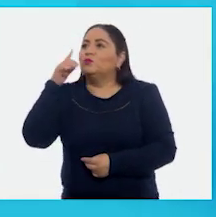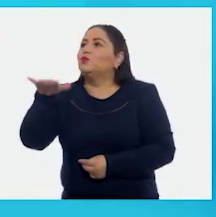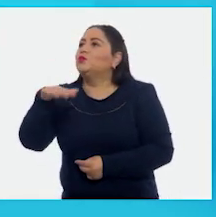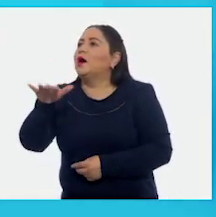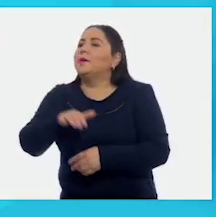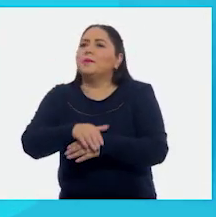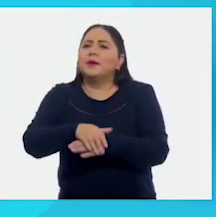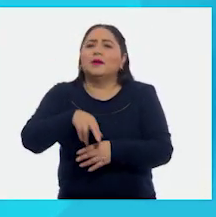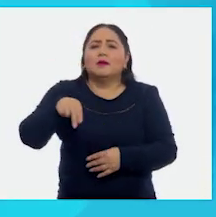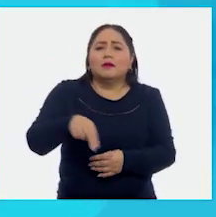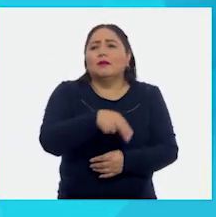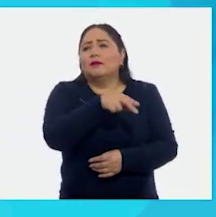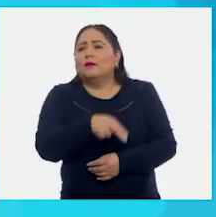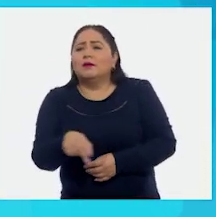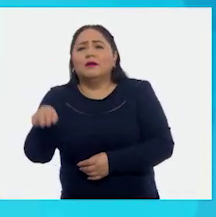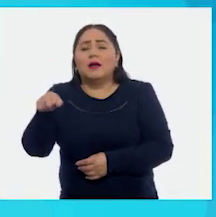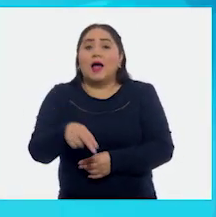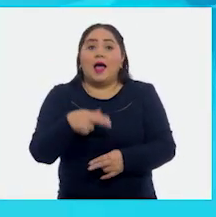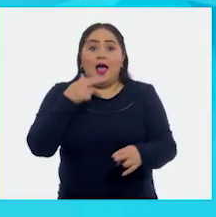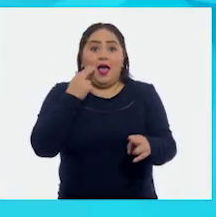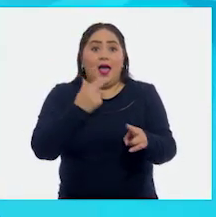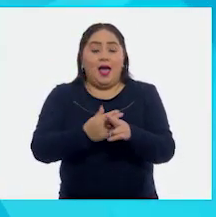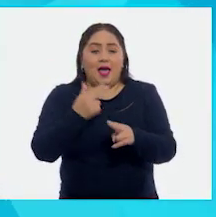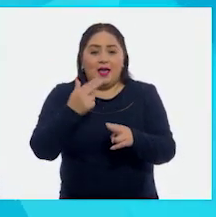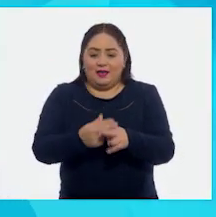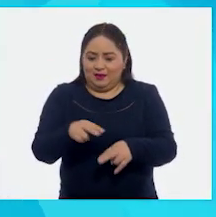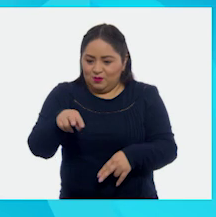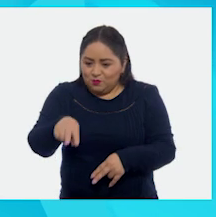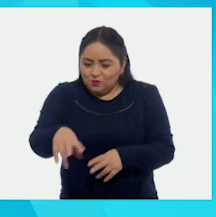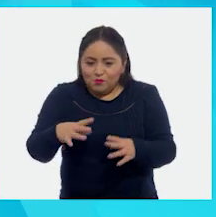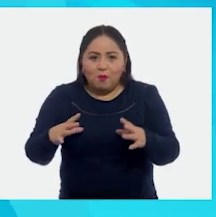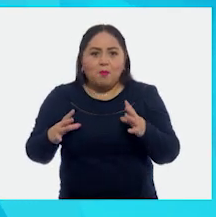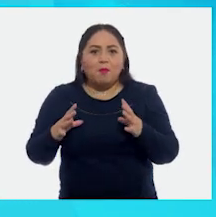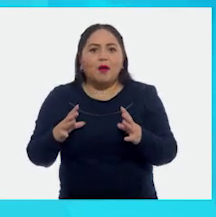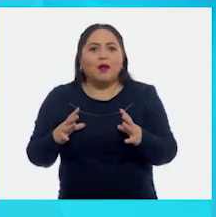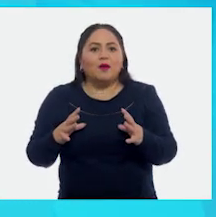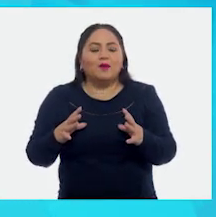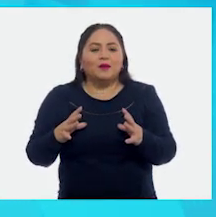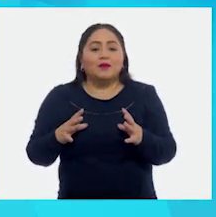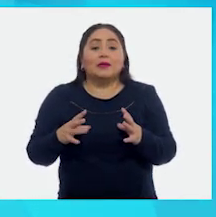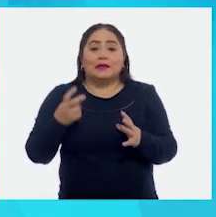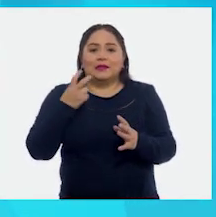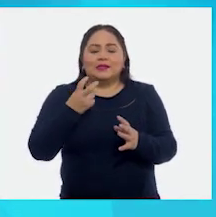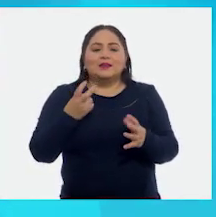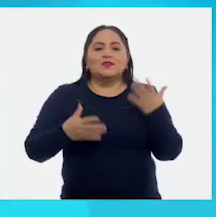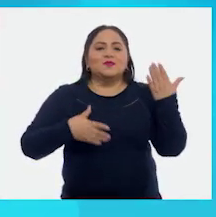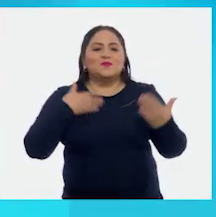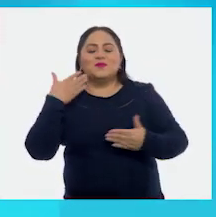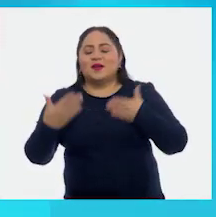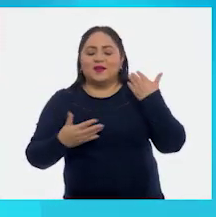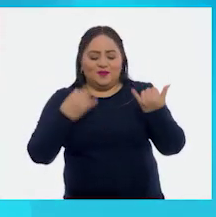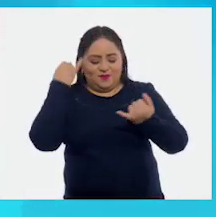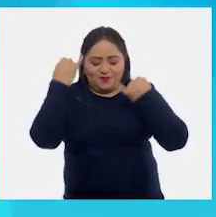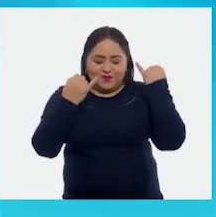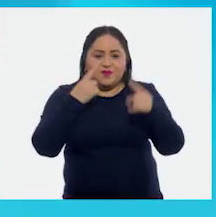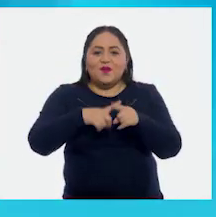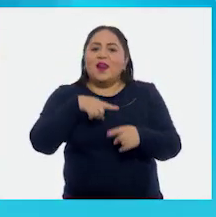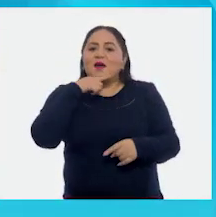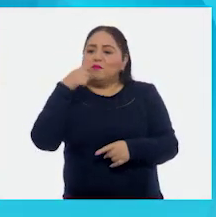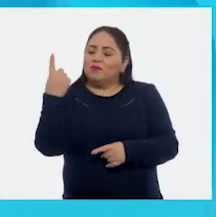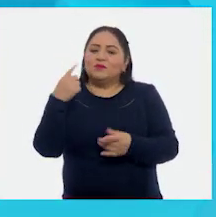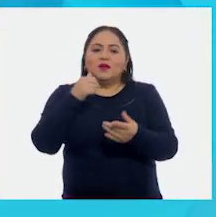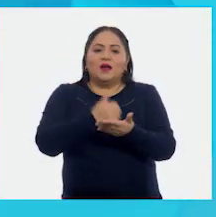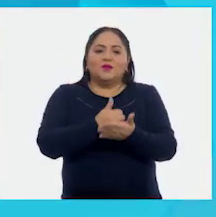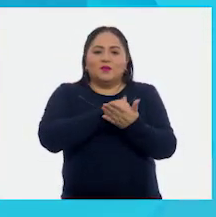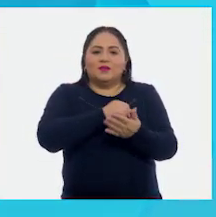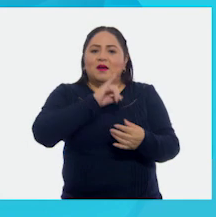Caminó, caminó y caminó hasta que encontró una pelota que era de su amigo. Así se divirtieron mucho creando juguetes con el lápiz y